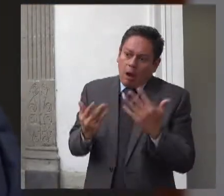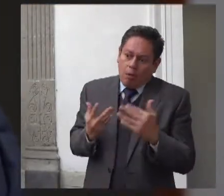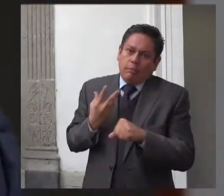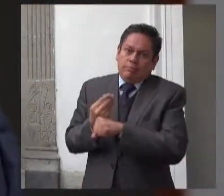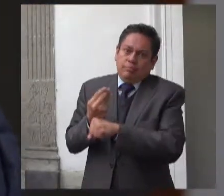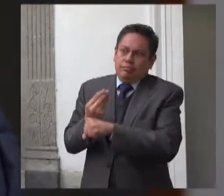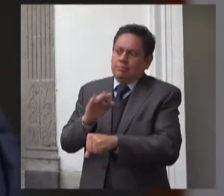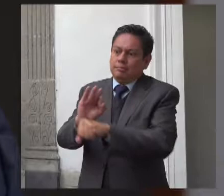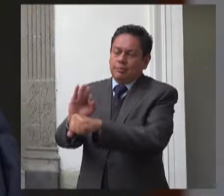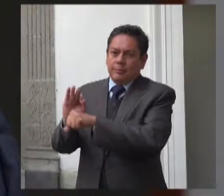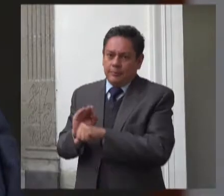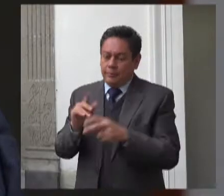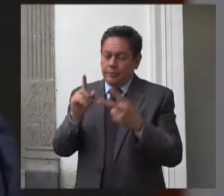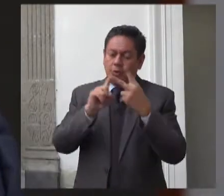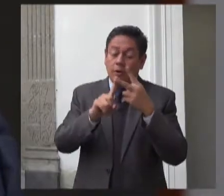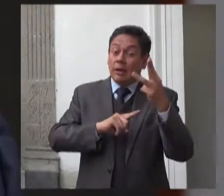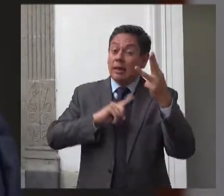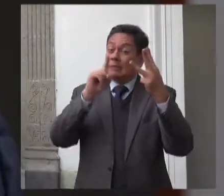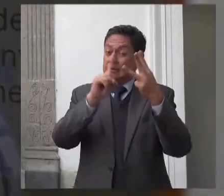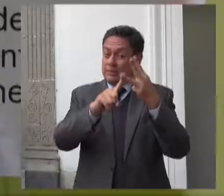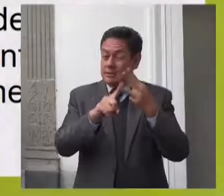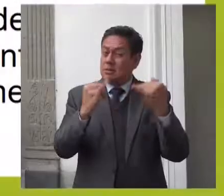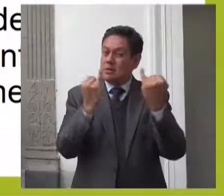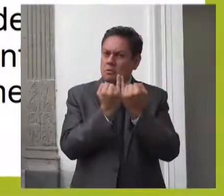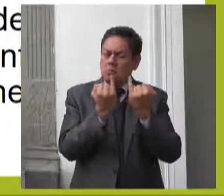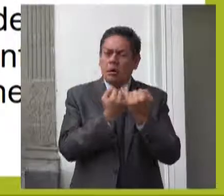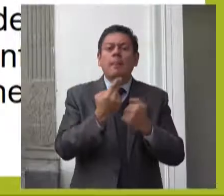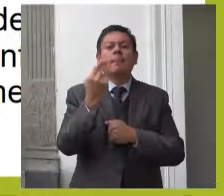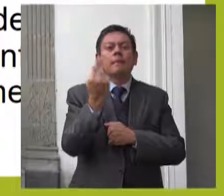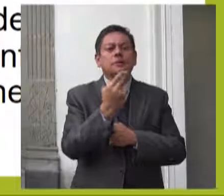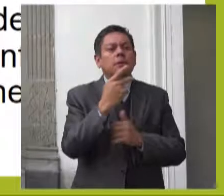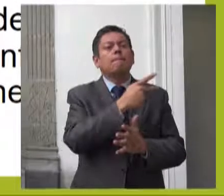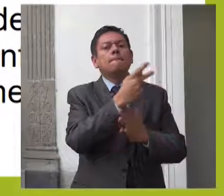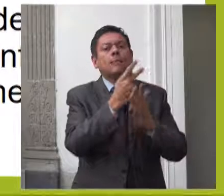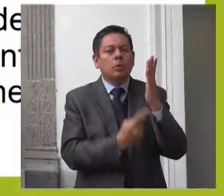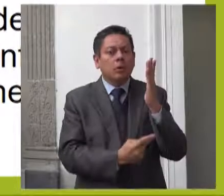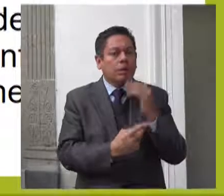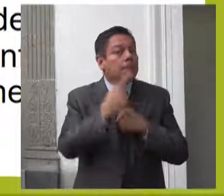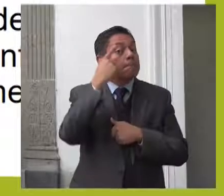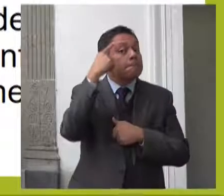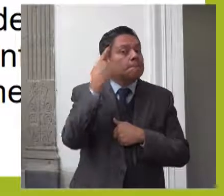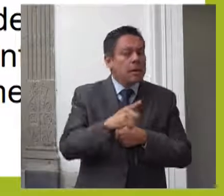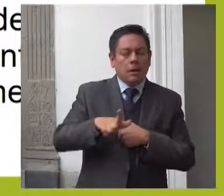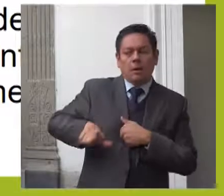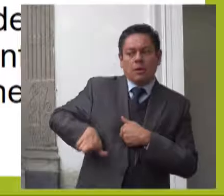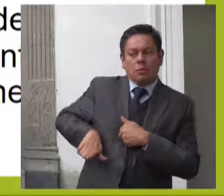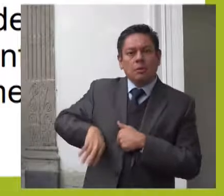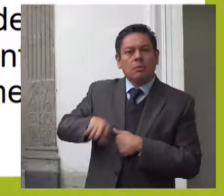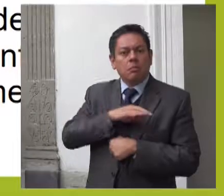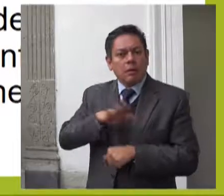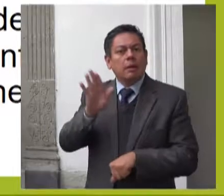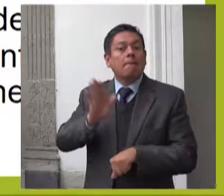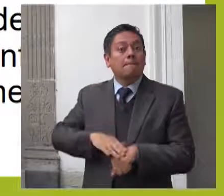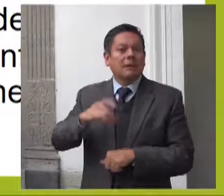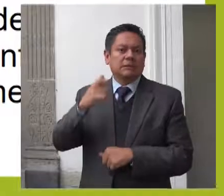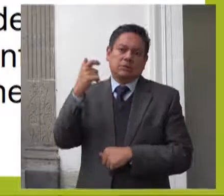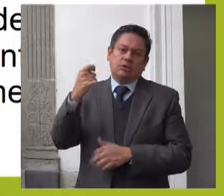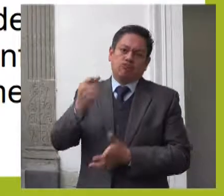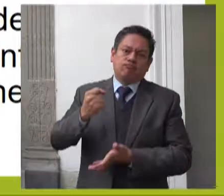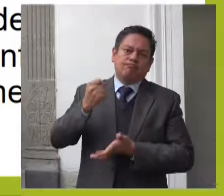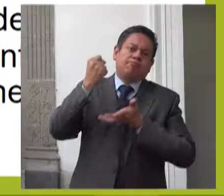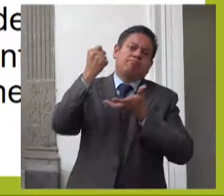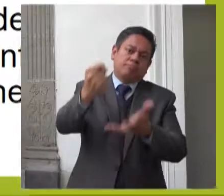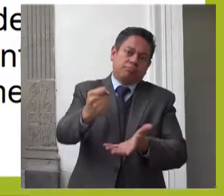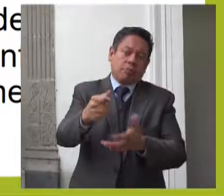verificación del uso de los apoyos económicos para los servicios de atención cuidado y desarrollo